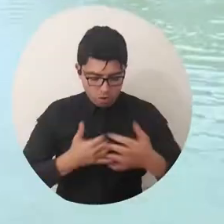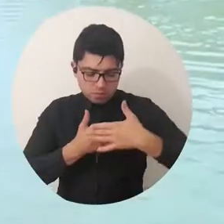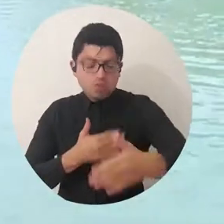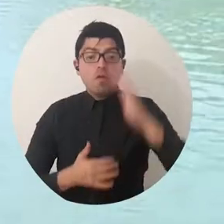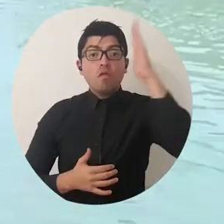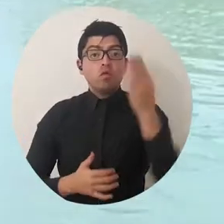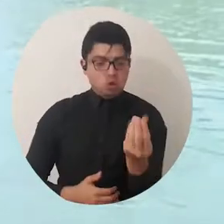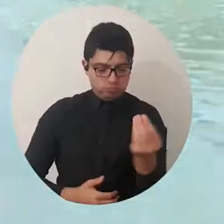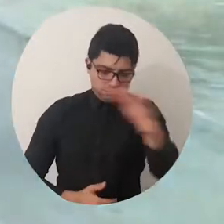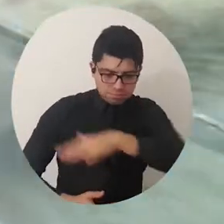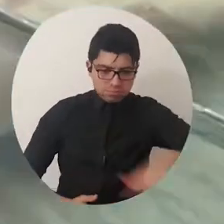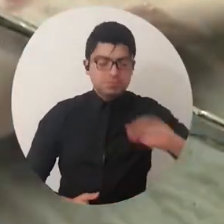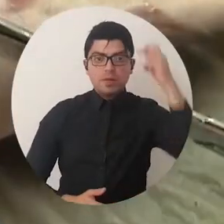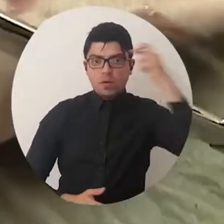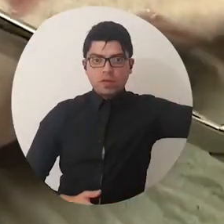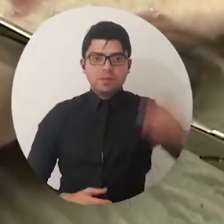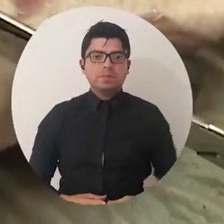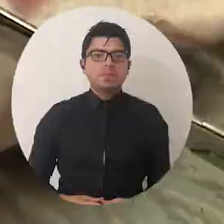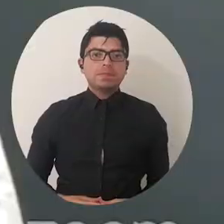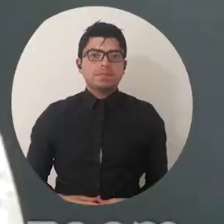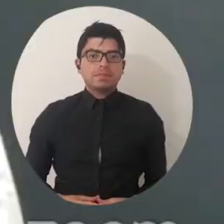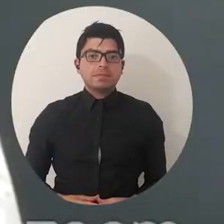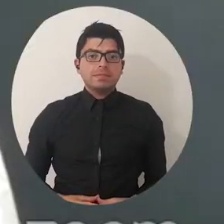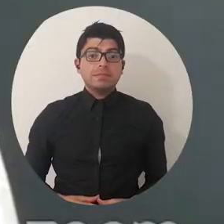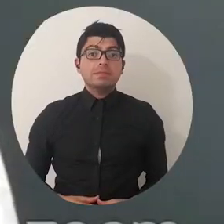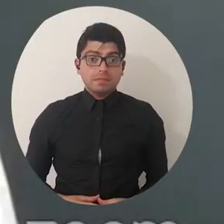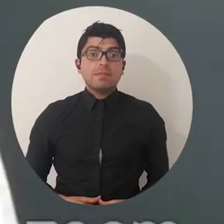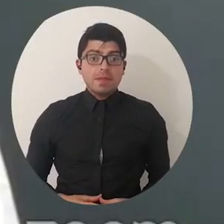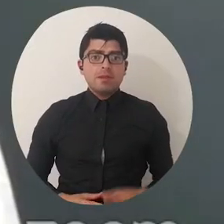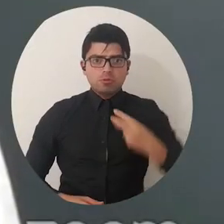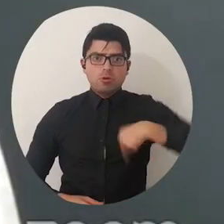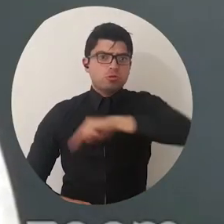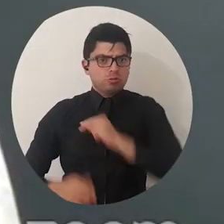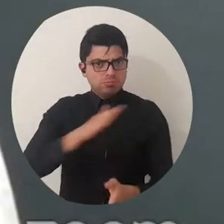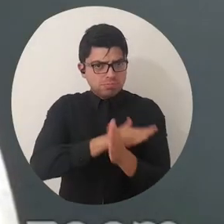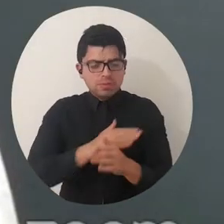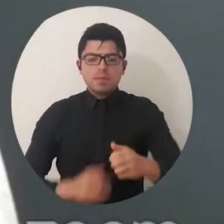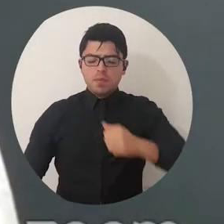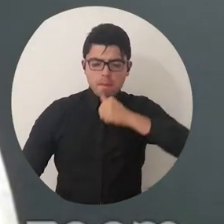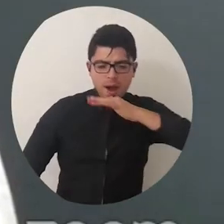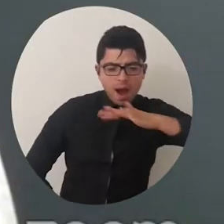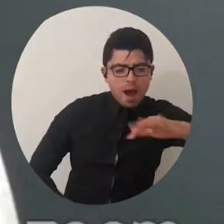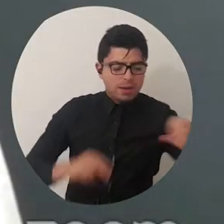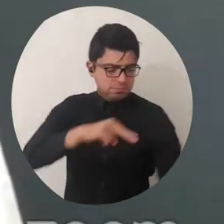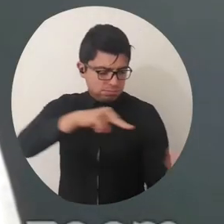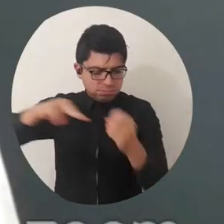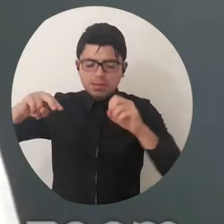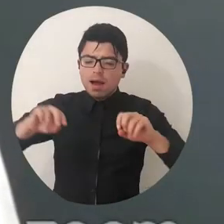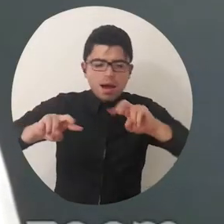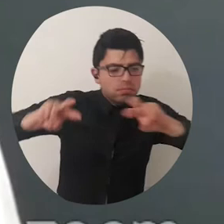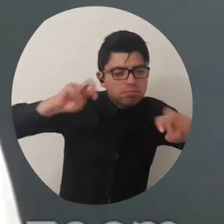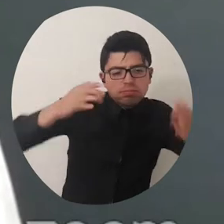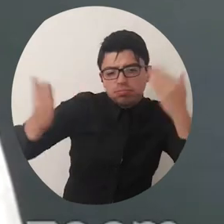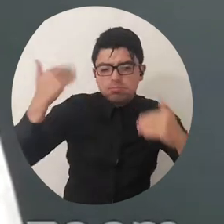futuro del sector y la profesión. No cabe duda que seguiremos navegando en los mares de la educación, creyendo